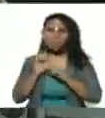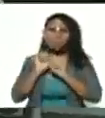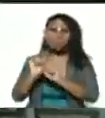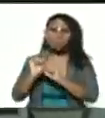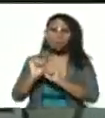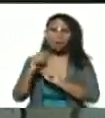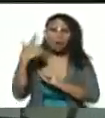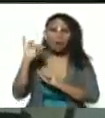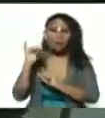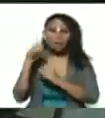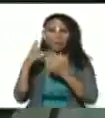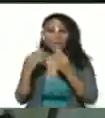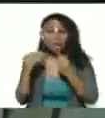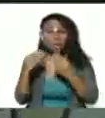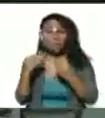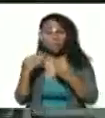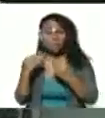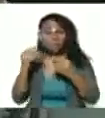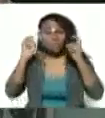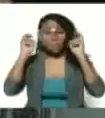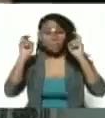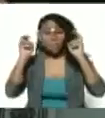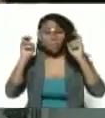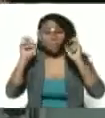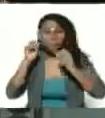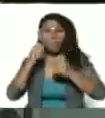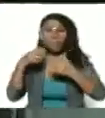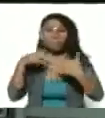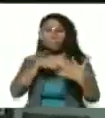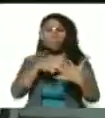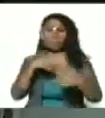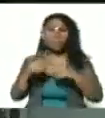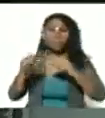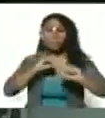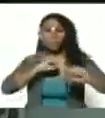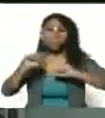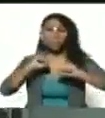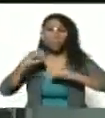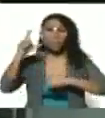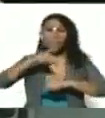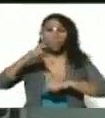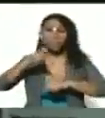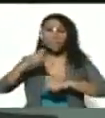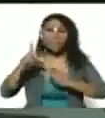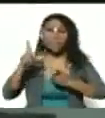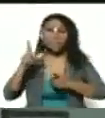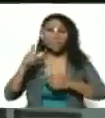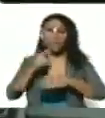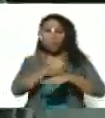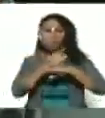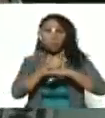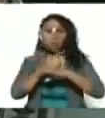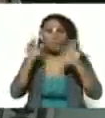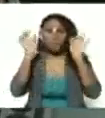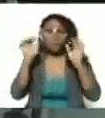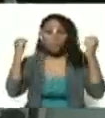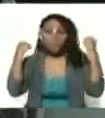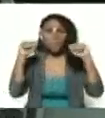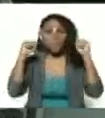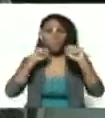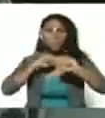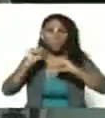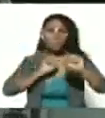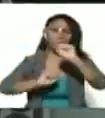tanto de artefactos de combate como para la movilidad que debemos tener nosotros en el fuego y la maniobra de los movimientos